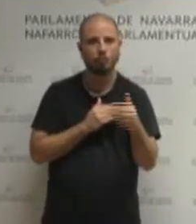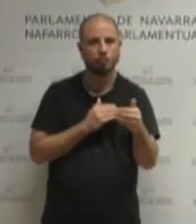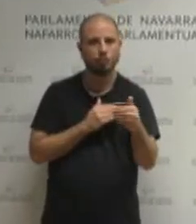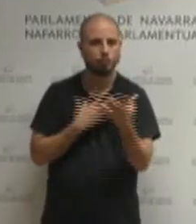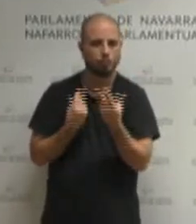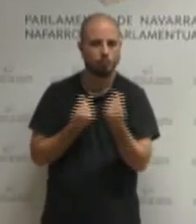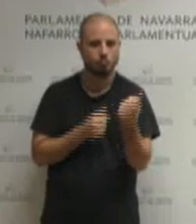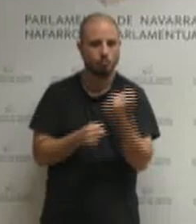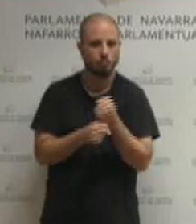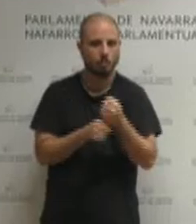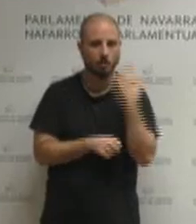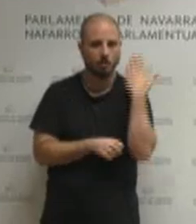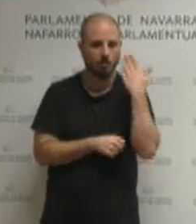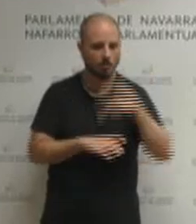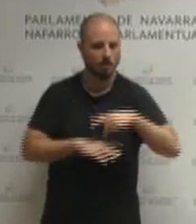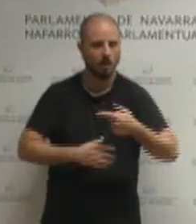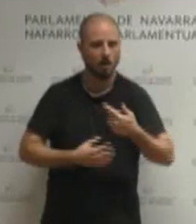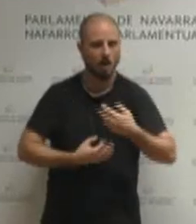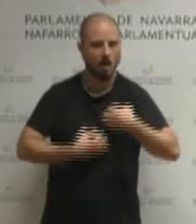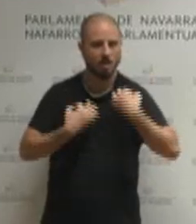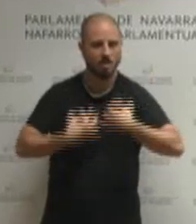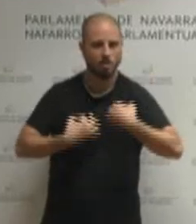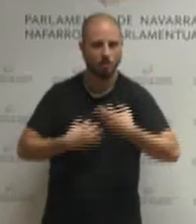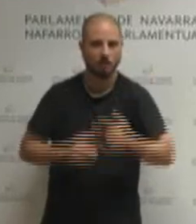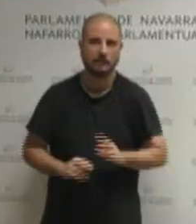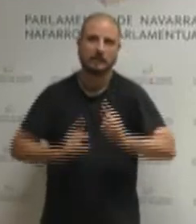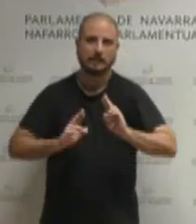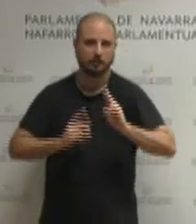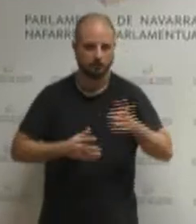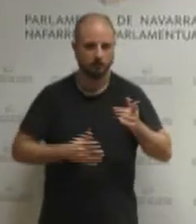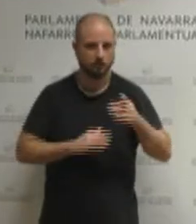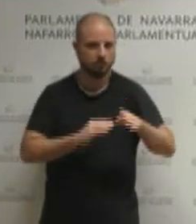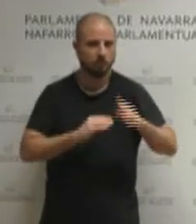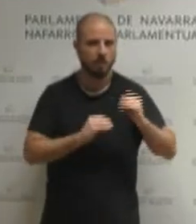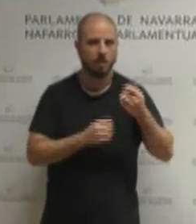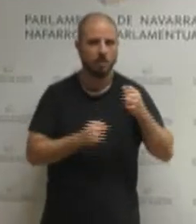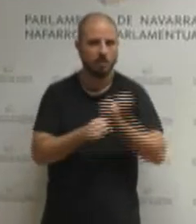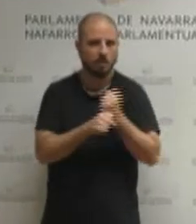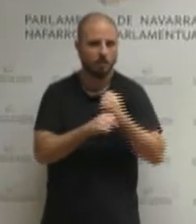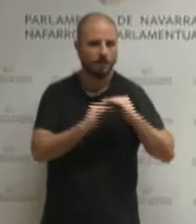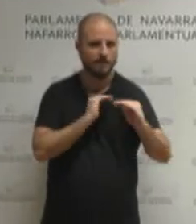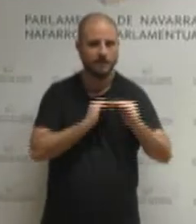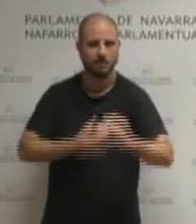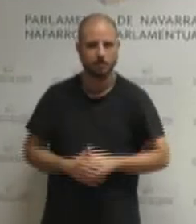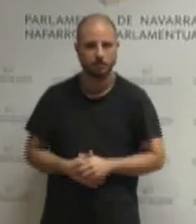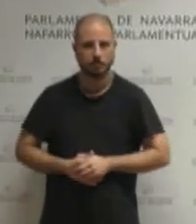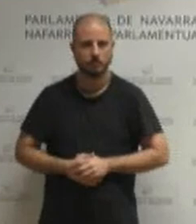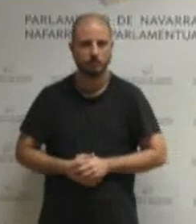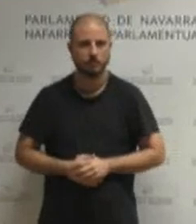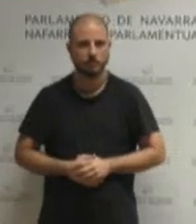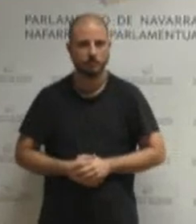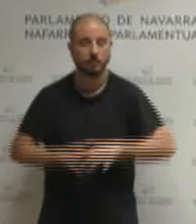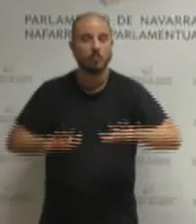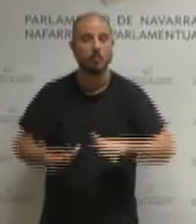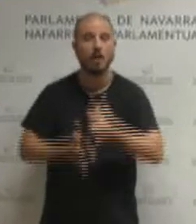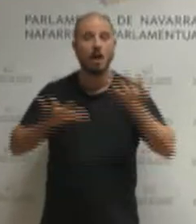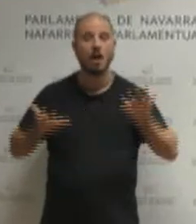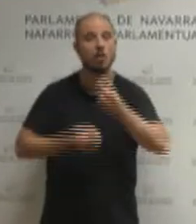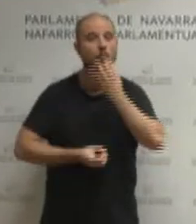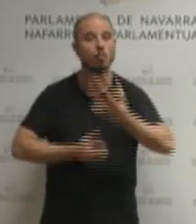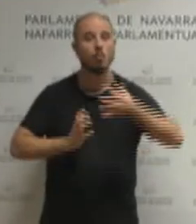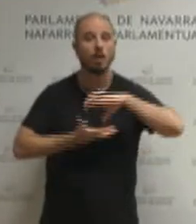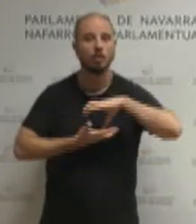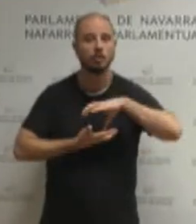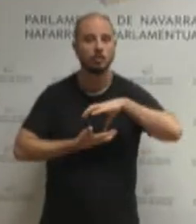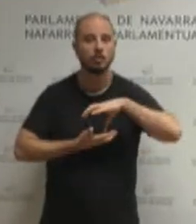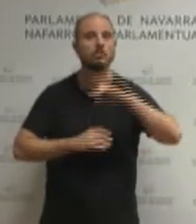muchos empleos en Navarra y eso es lo que esperamos pero independientemente de que hoy tengamos esa buena noticia hay que seguir